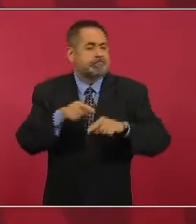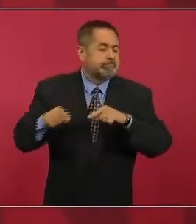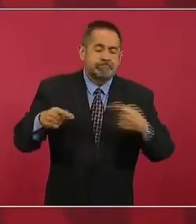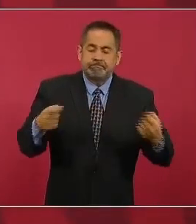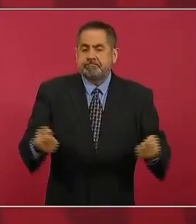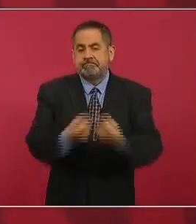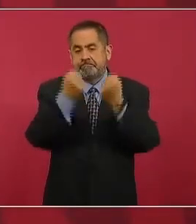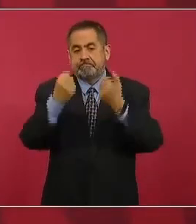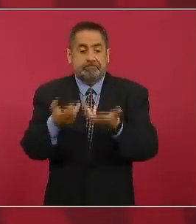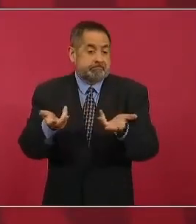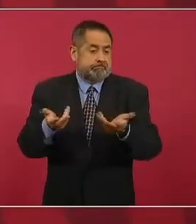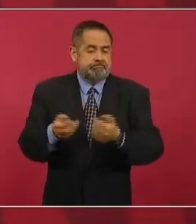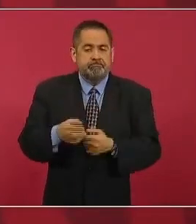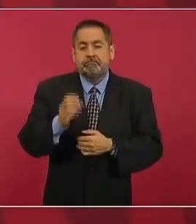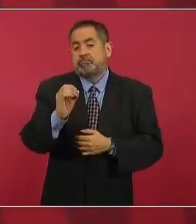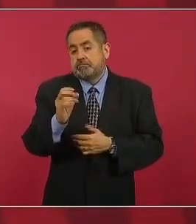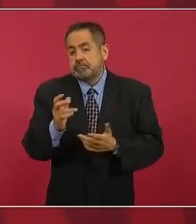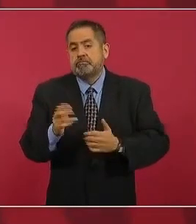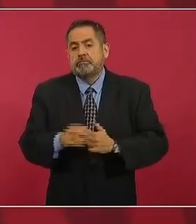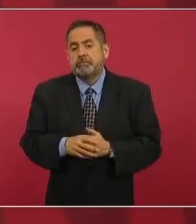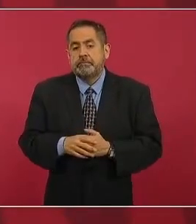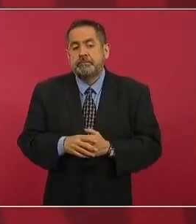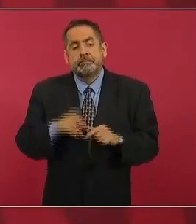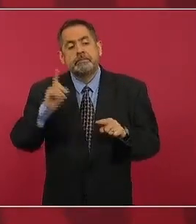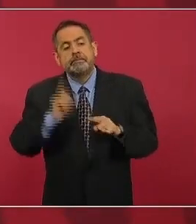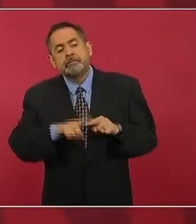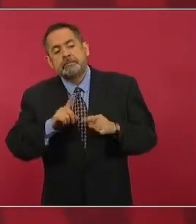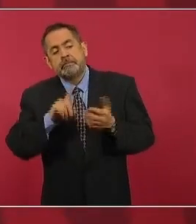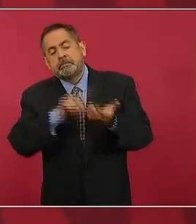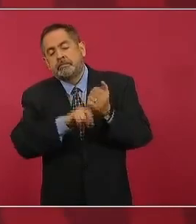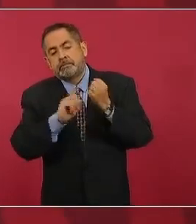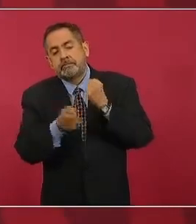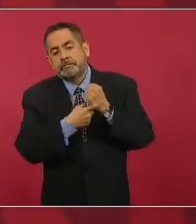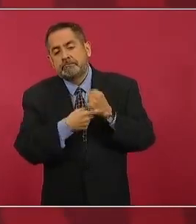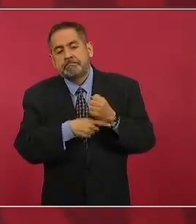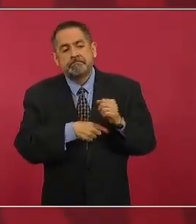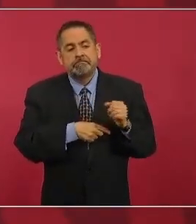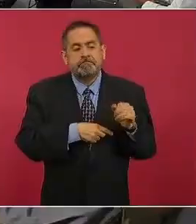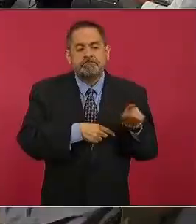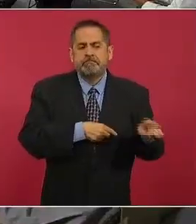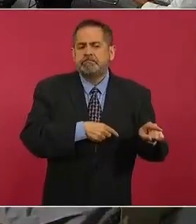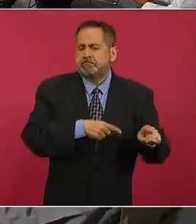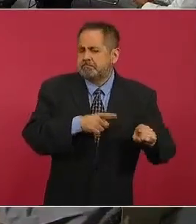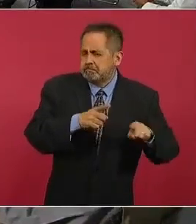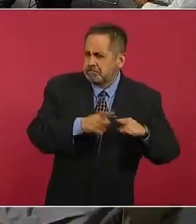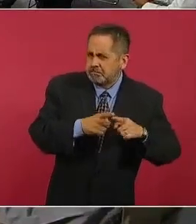o qué tipo de porra son